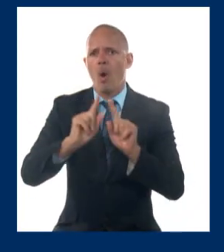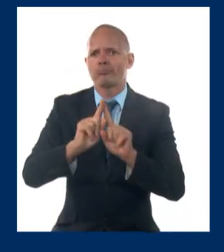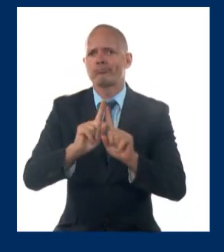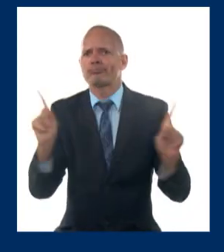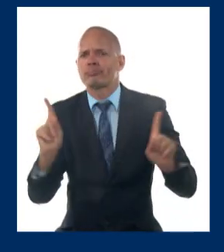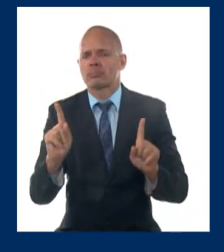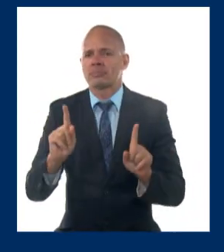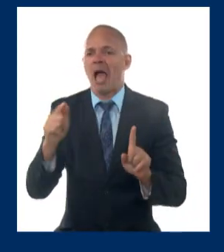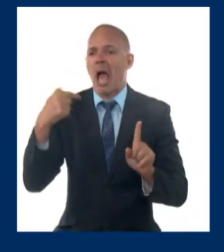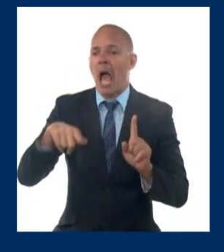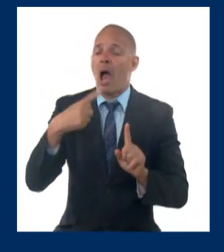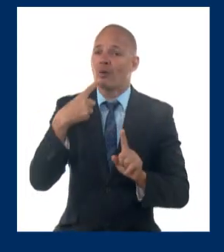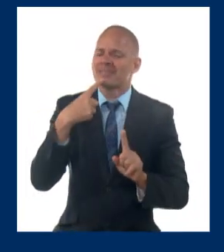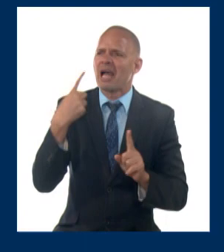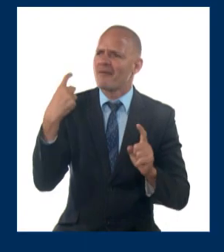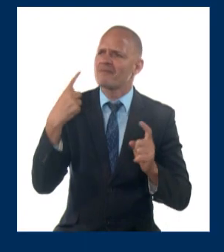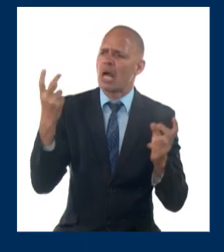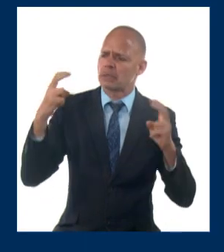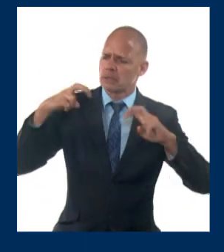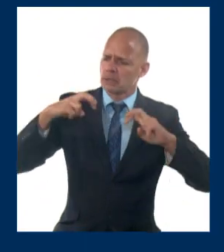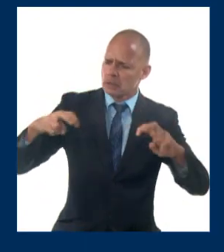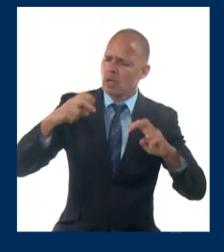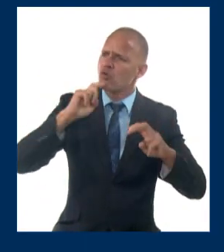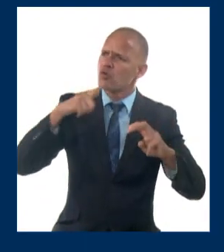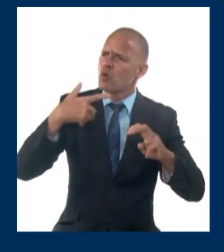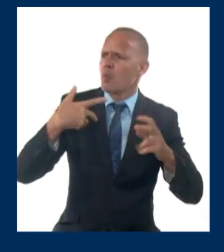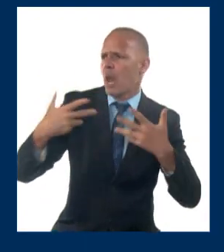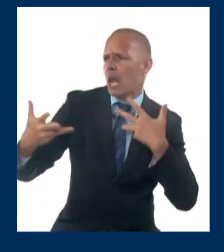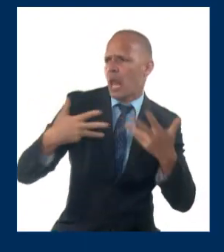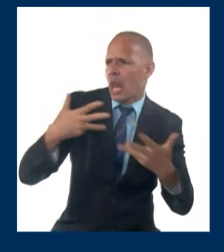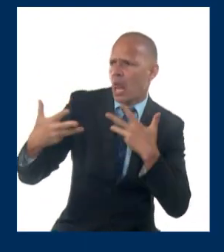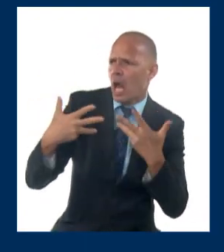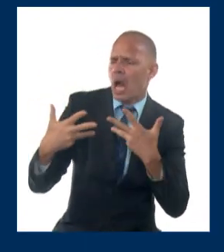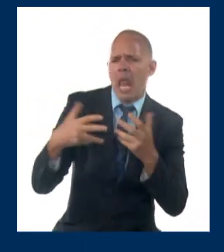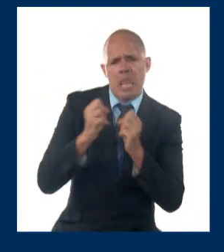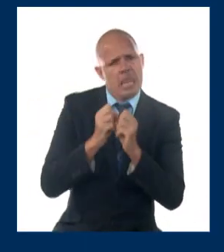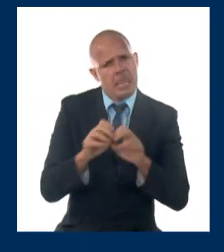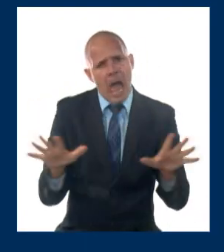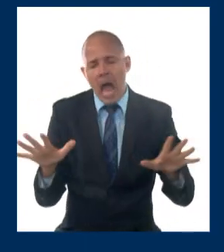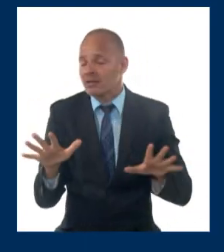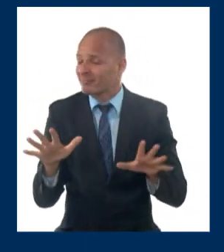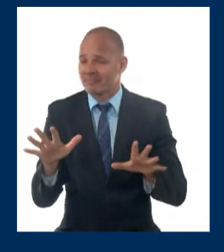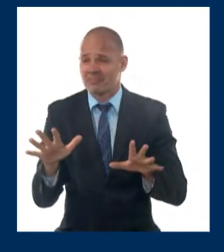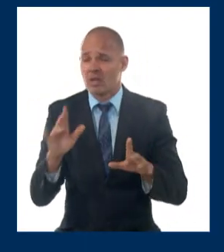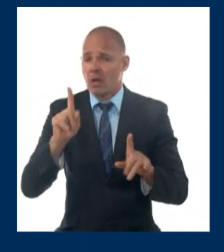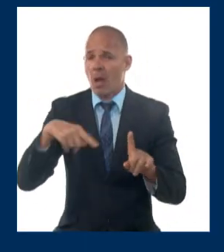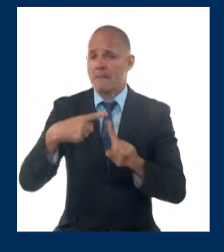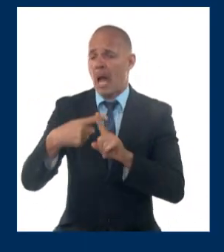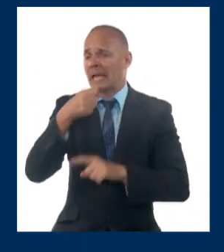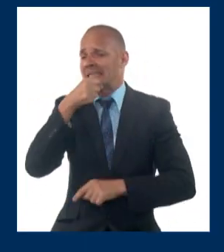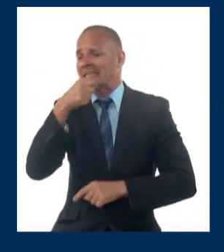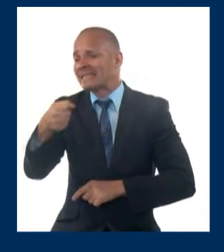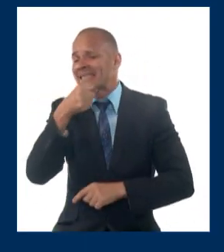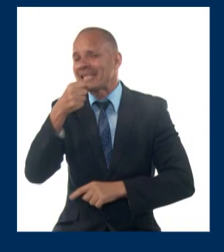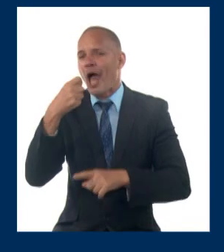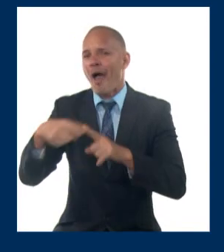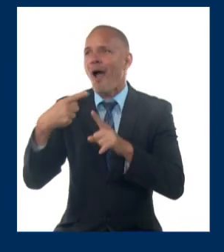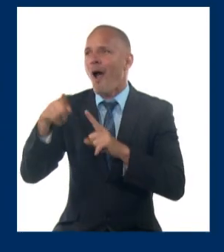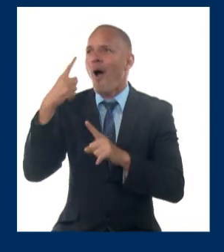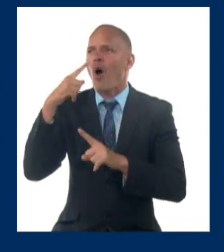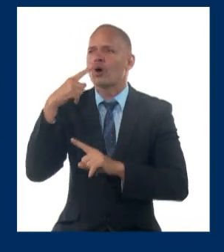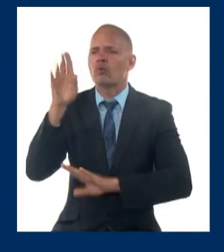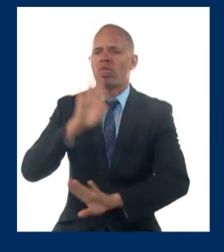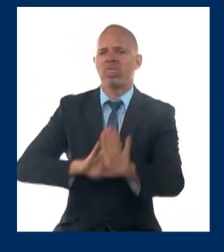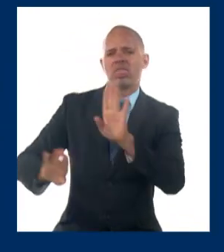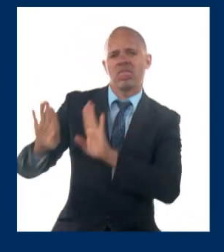directas y transparentes. Y se pretende ocultar a la prensa y a la opinión pública el contenido de los debates.